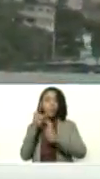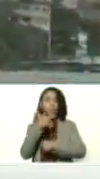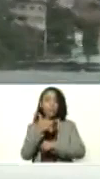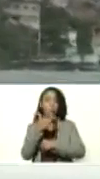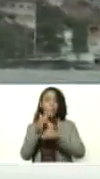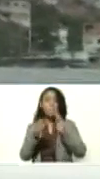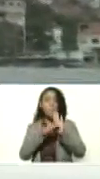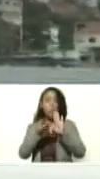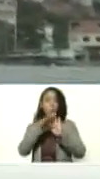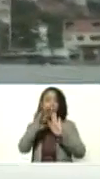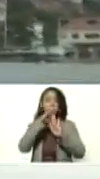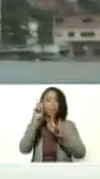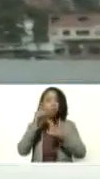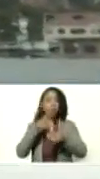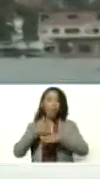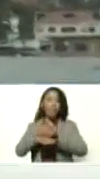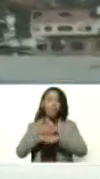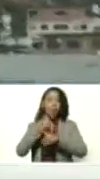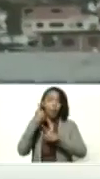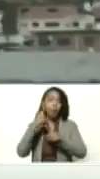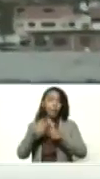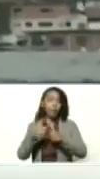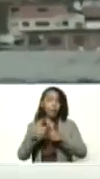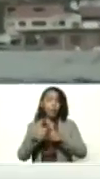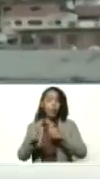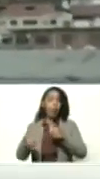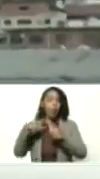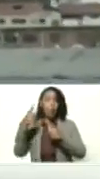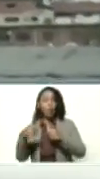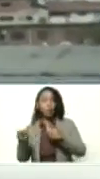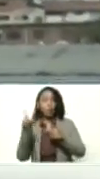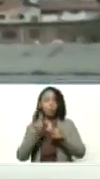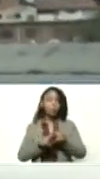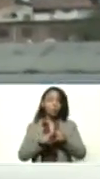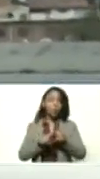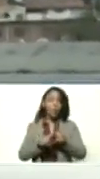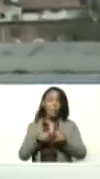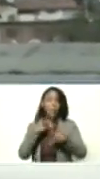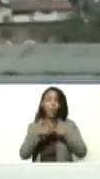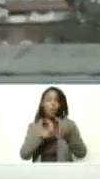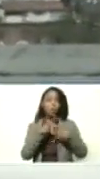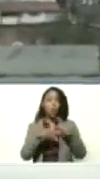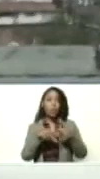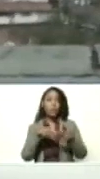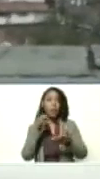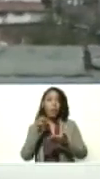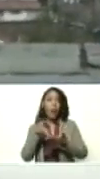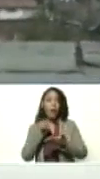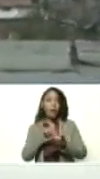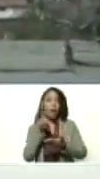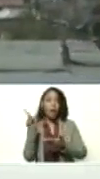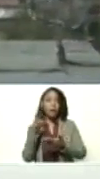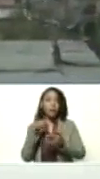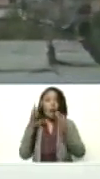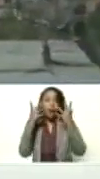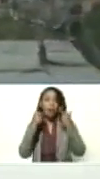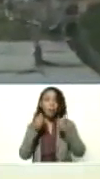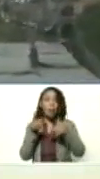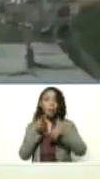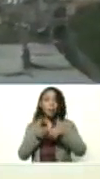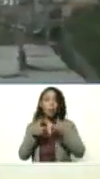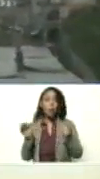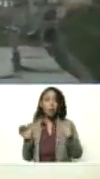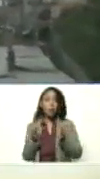pisos donde hay una carpintería en un piso y en otro piso está esta producción. Son animales pequeños que si